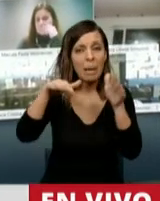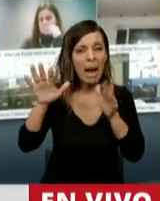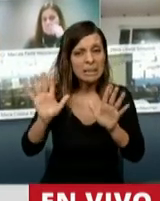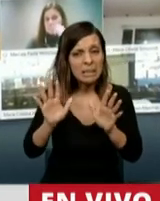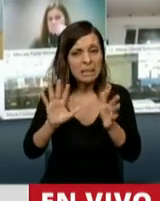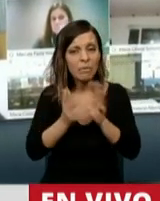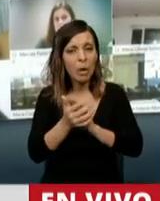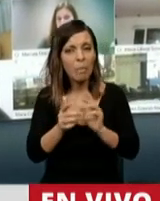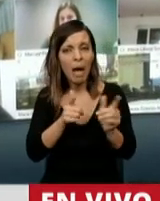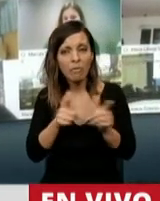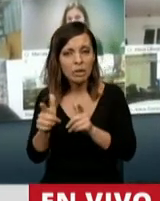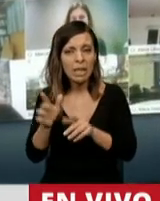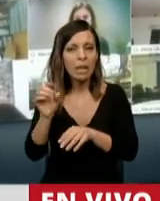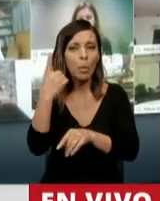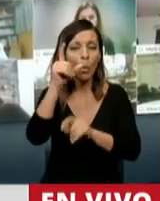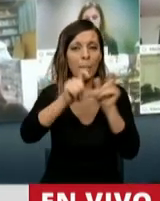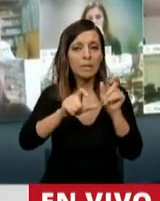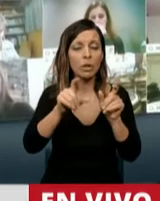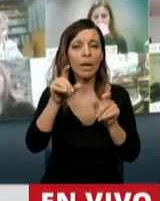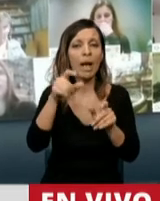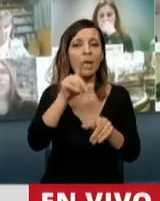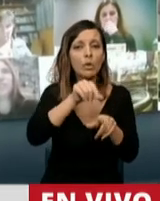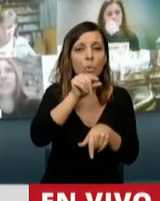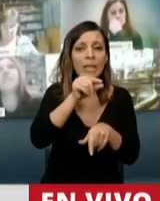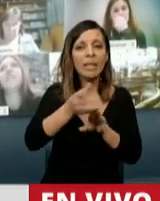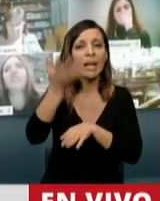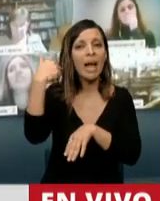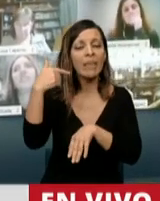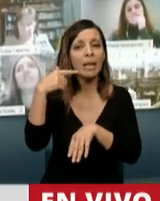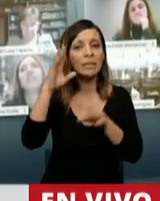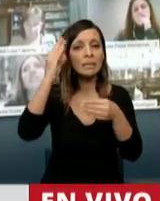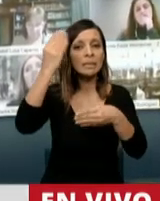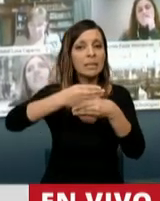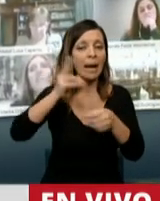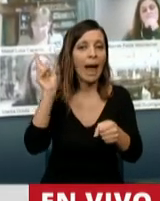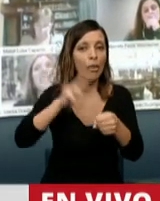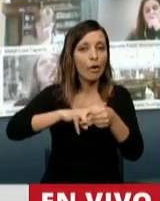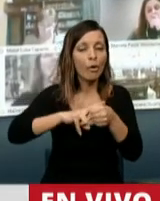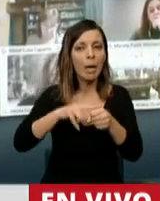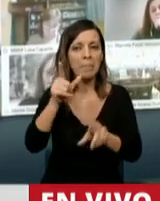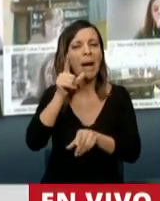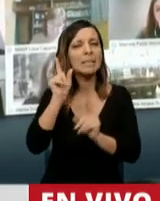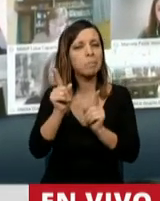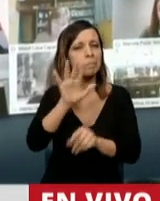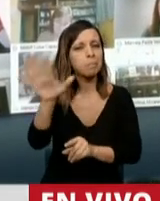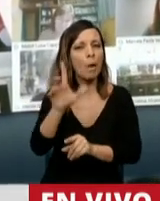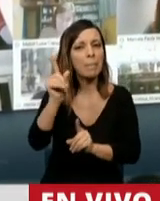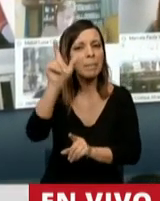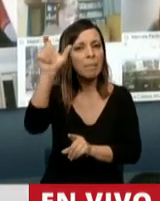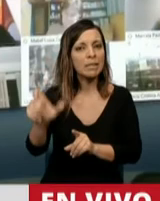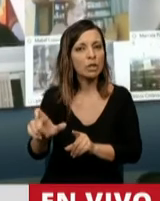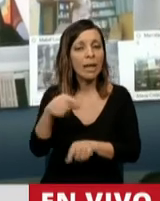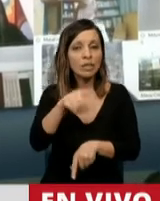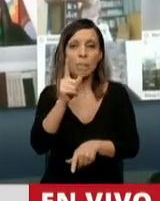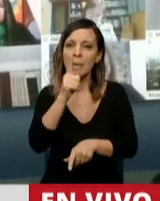con un usuario de Twitter que dejó de tener su cuenta y todos sospechamos que es la misma persona, me parece, señor Presidente, que es de